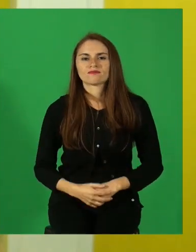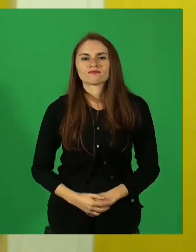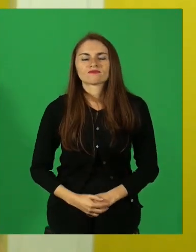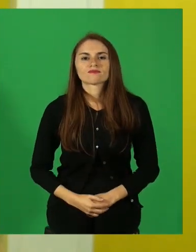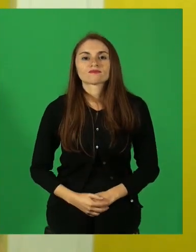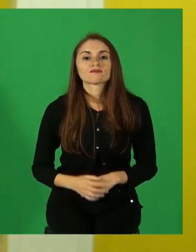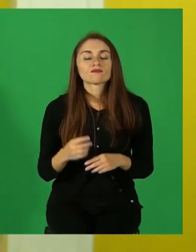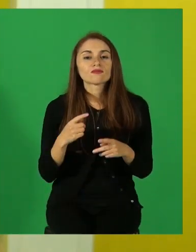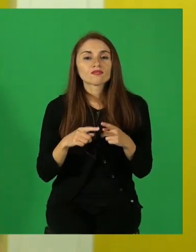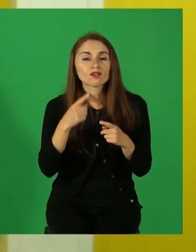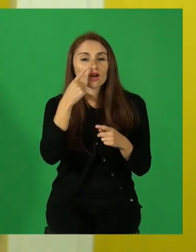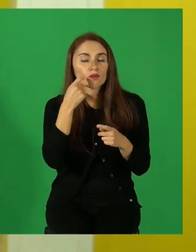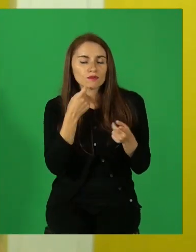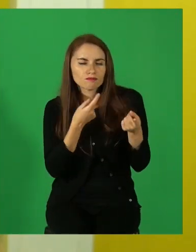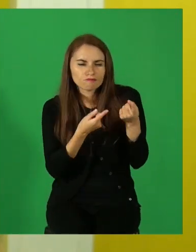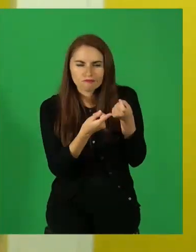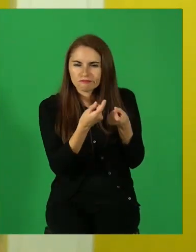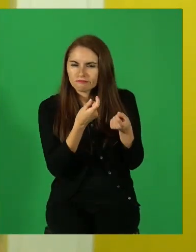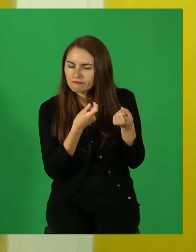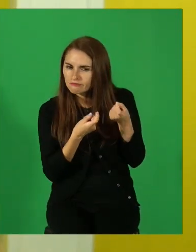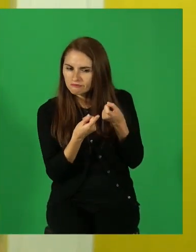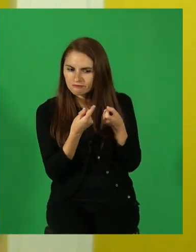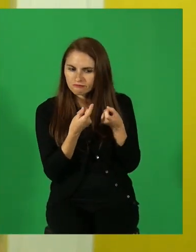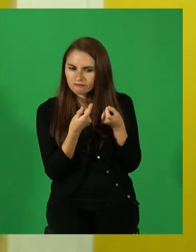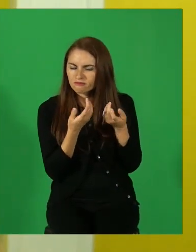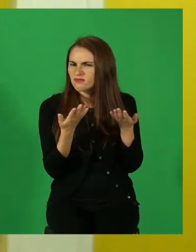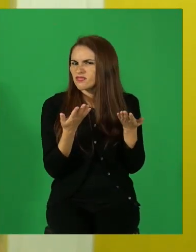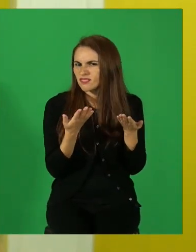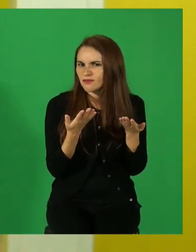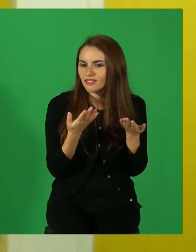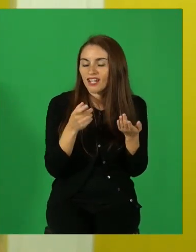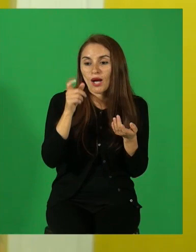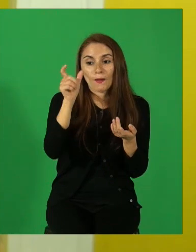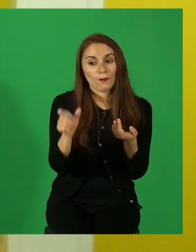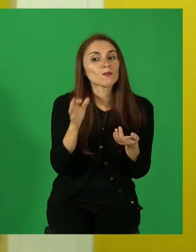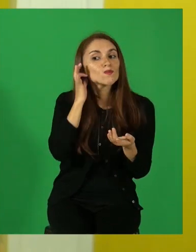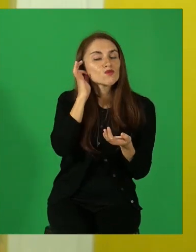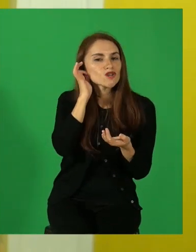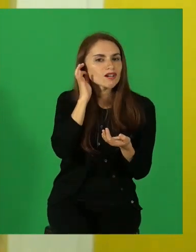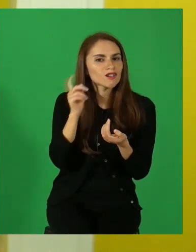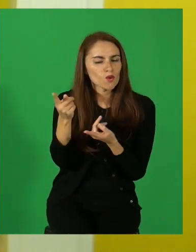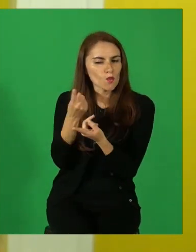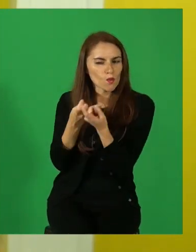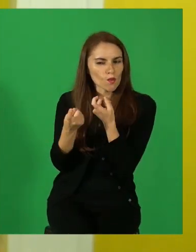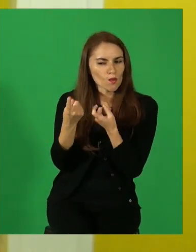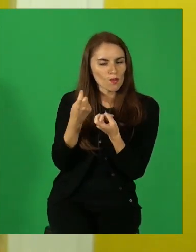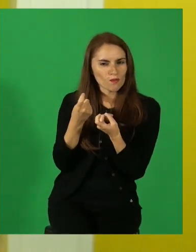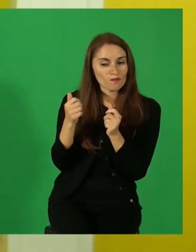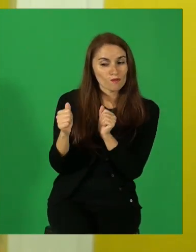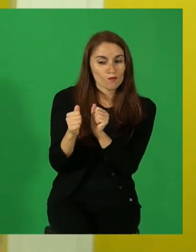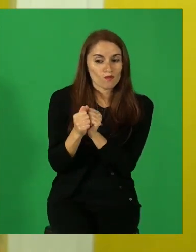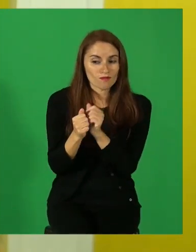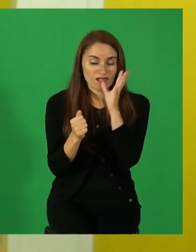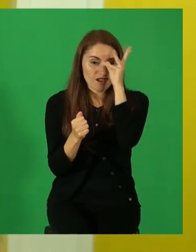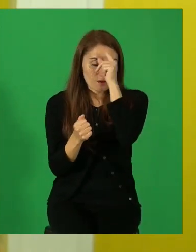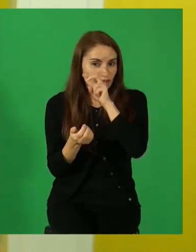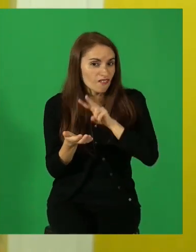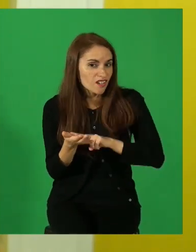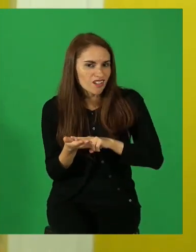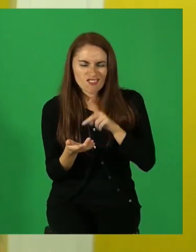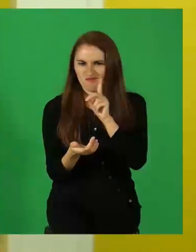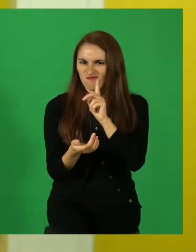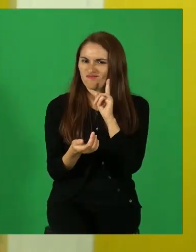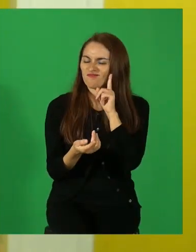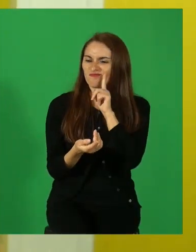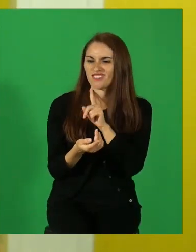El don Juan o el seductor, con la conquista. Recuerden, la falsa conquista. Él no cumple lo que promete.